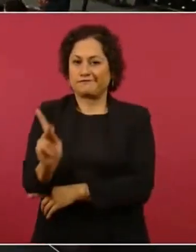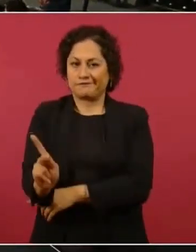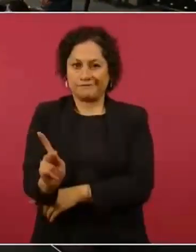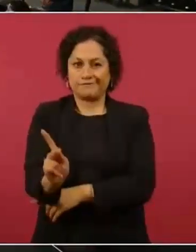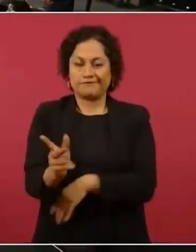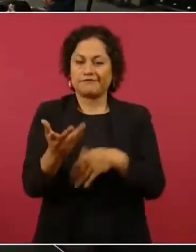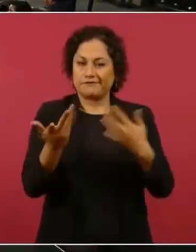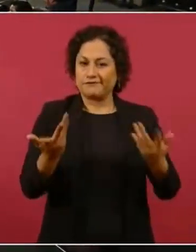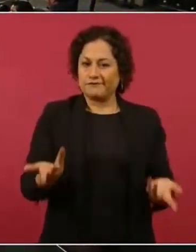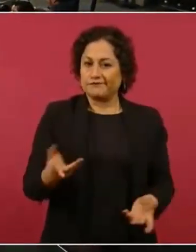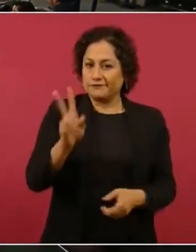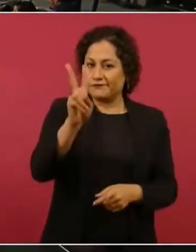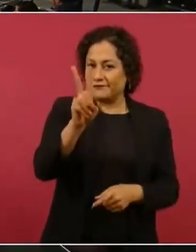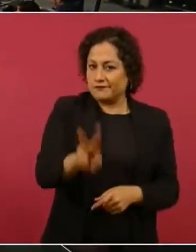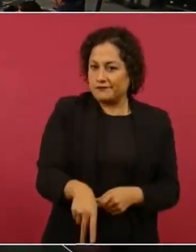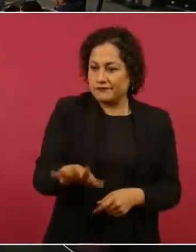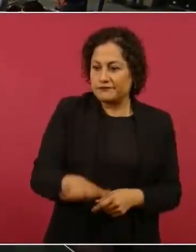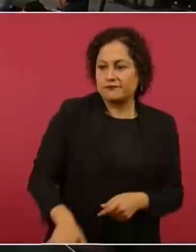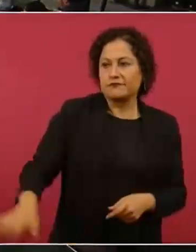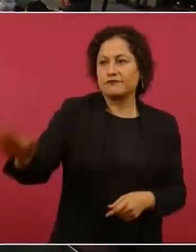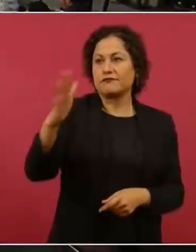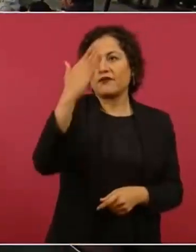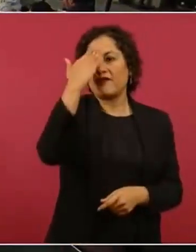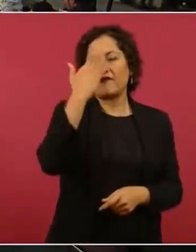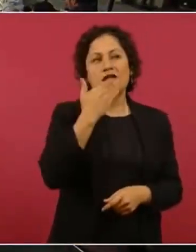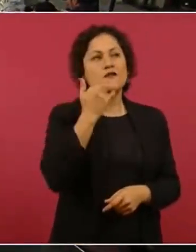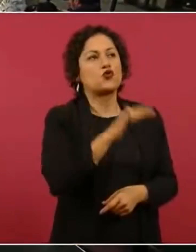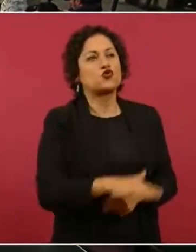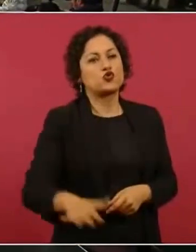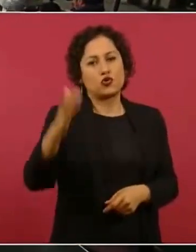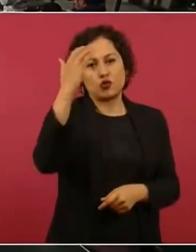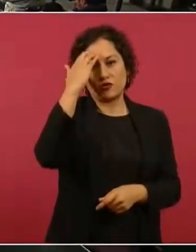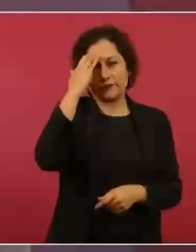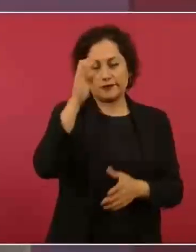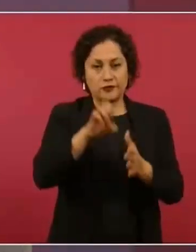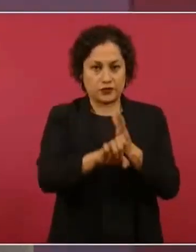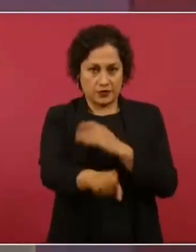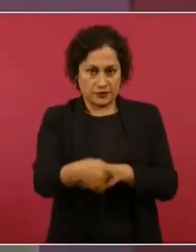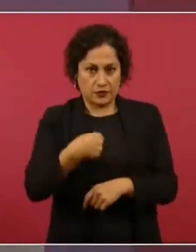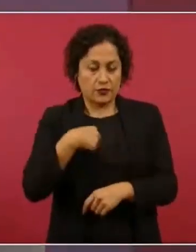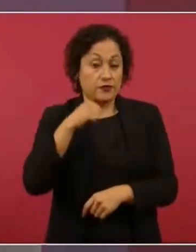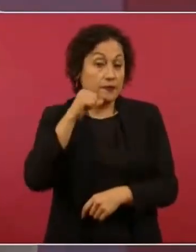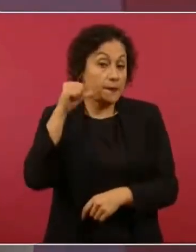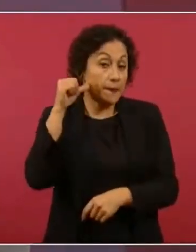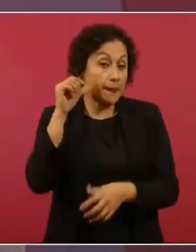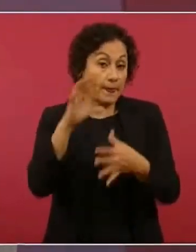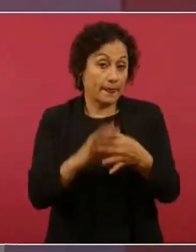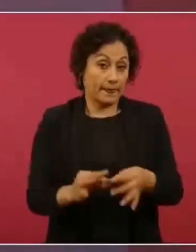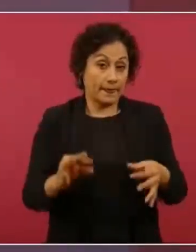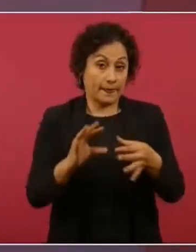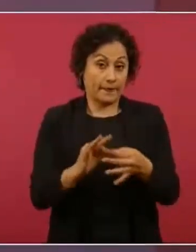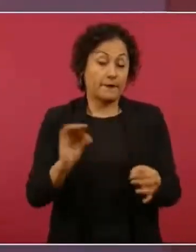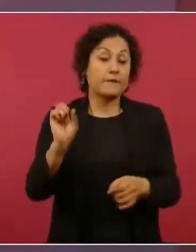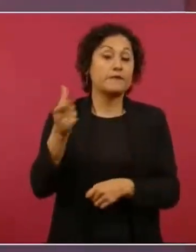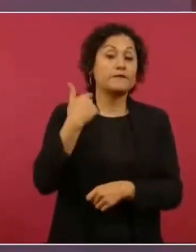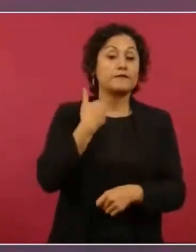Ayer hablaba yo de que Felipe Calderón sacaba